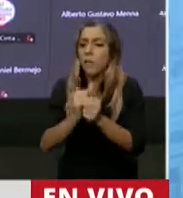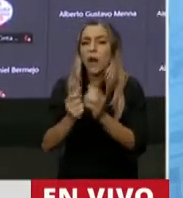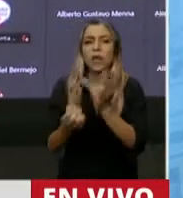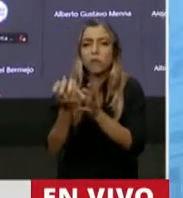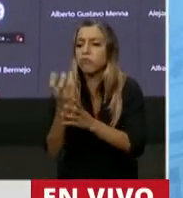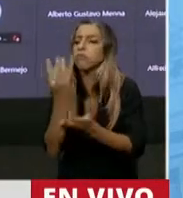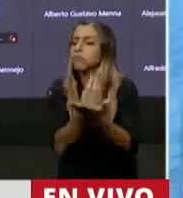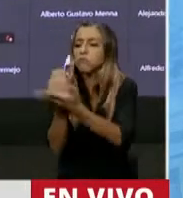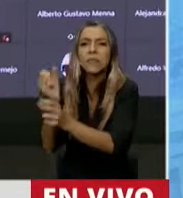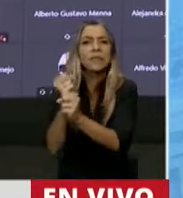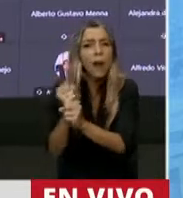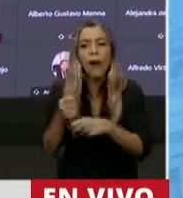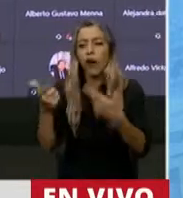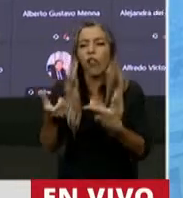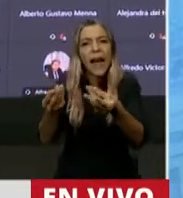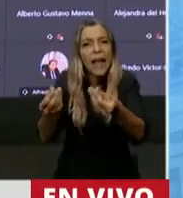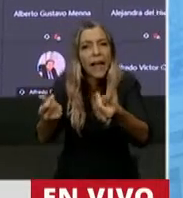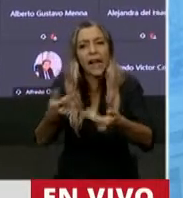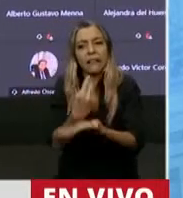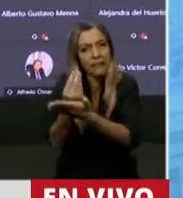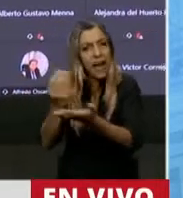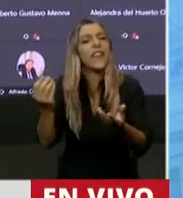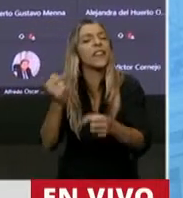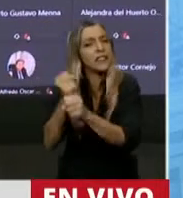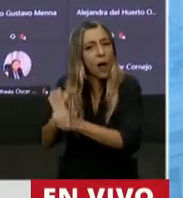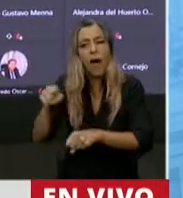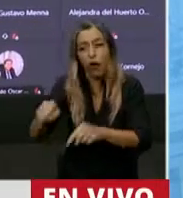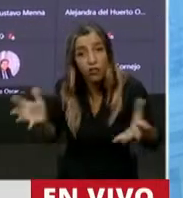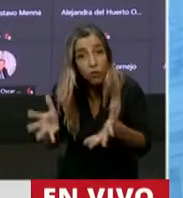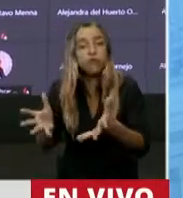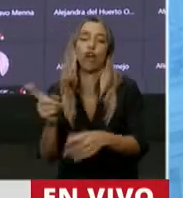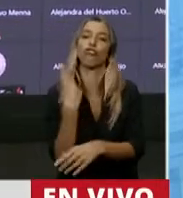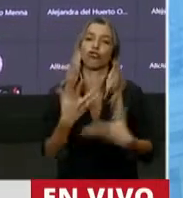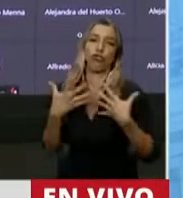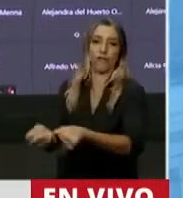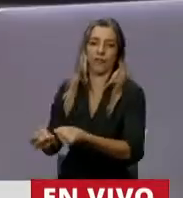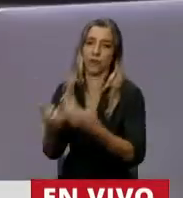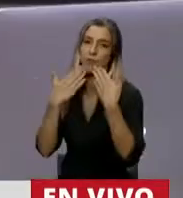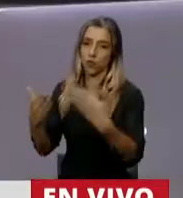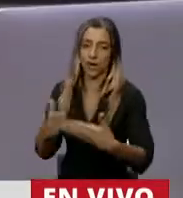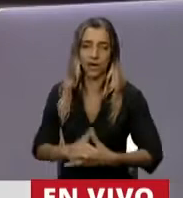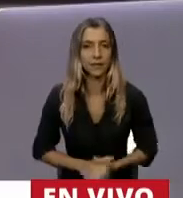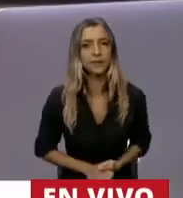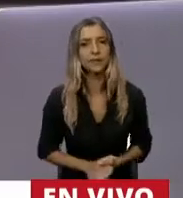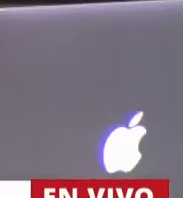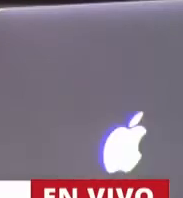Argentina que hay otro camino posible y que nosotros estamos dispuestos a defenderlo. Muchas gracias señor presidente.